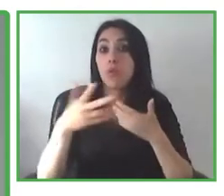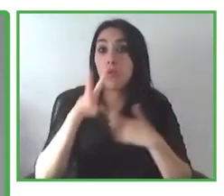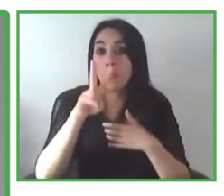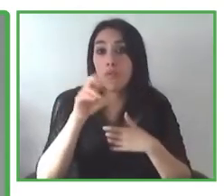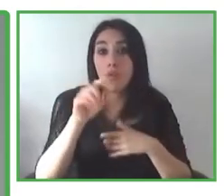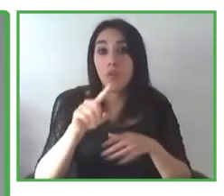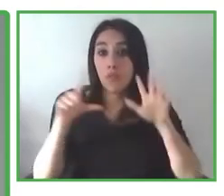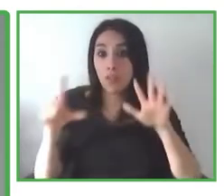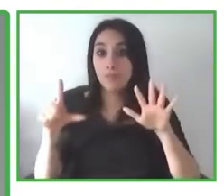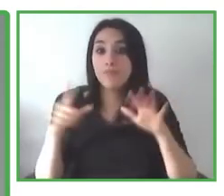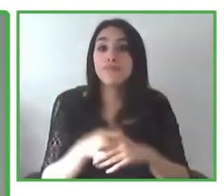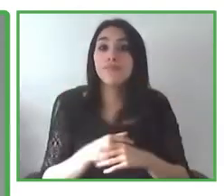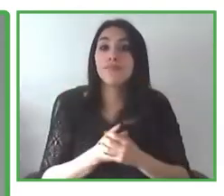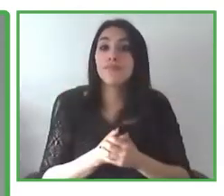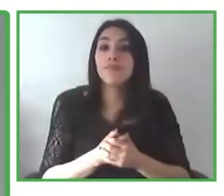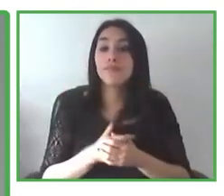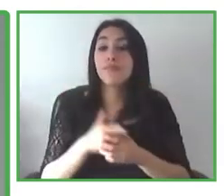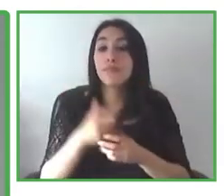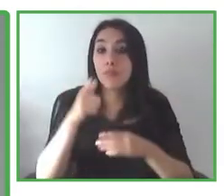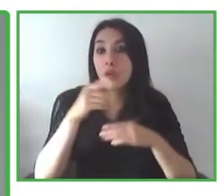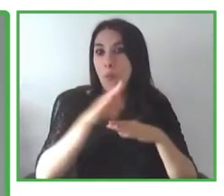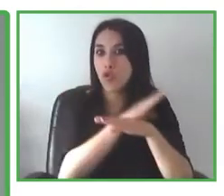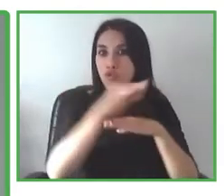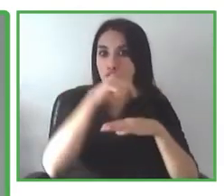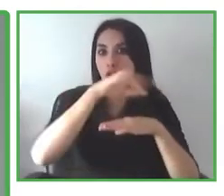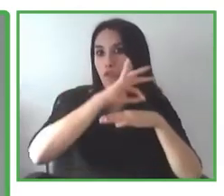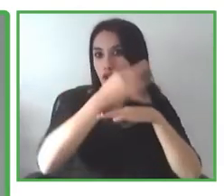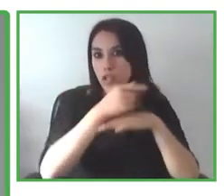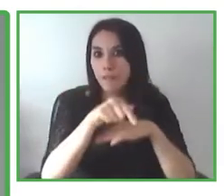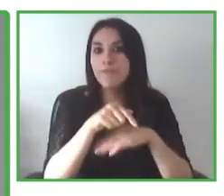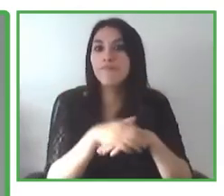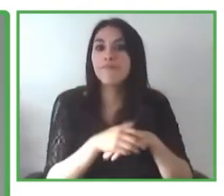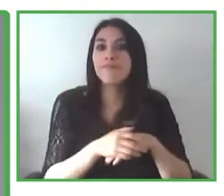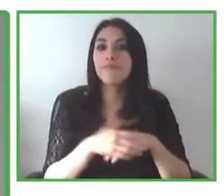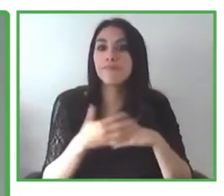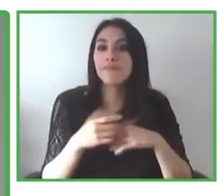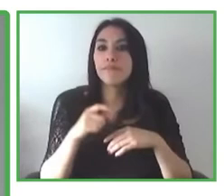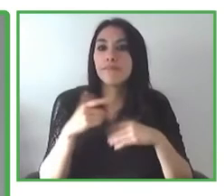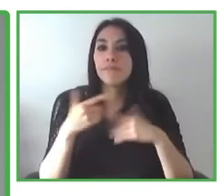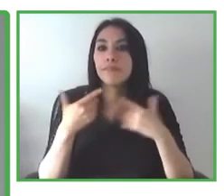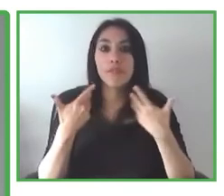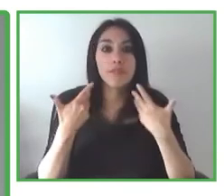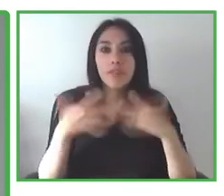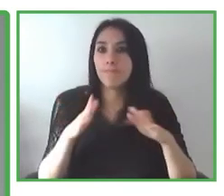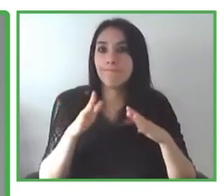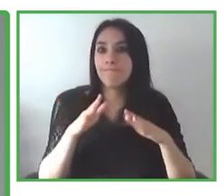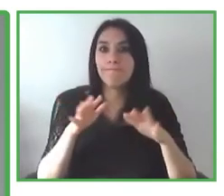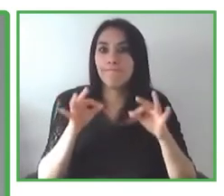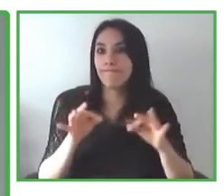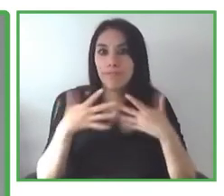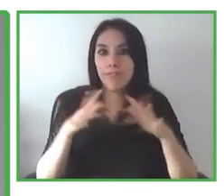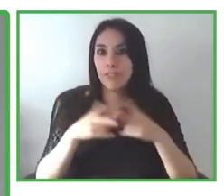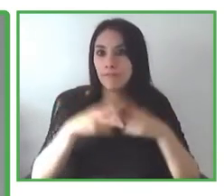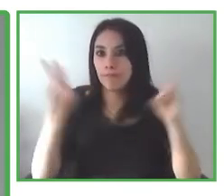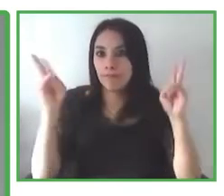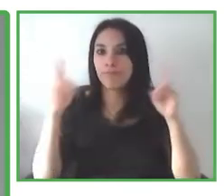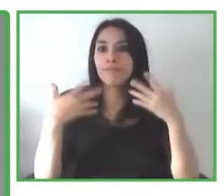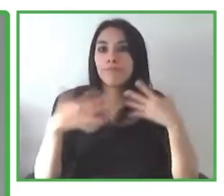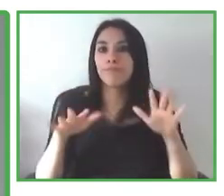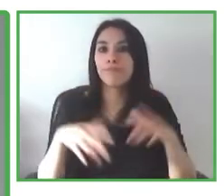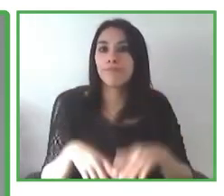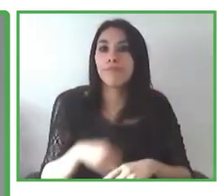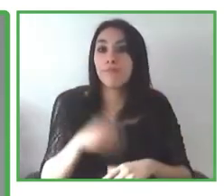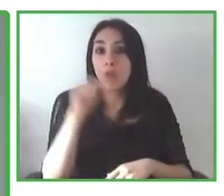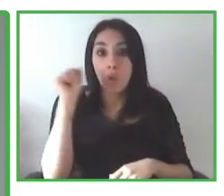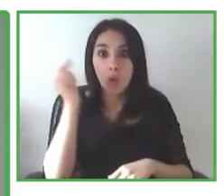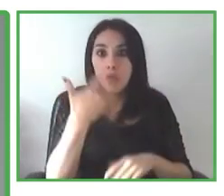ha tomado la decisión de lanzar esto como modelo que entrega la innovación en